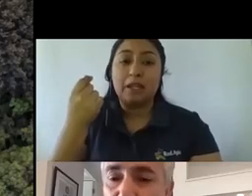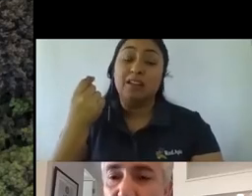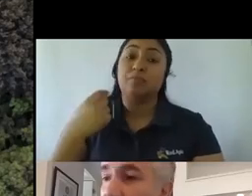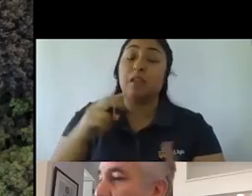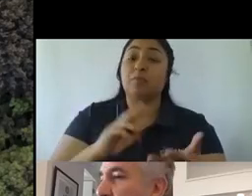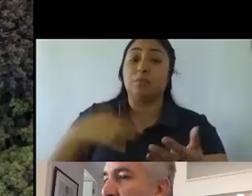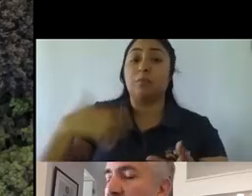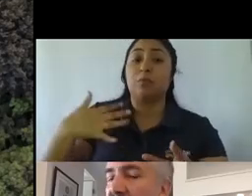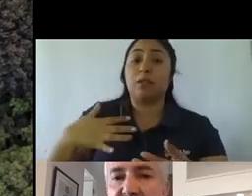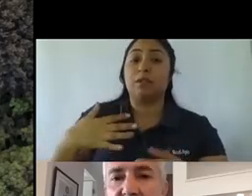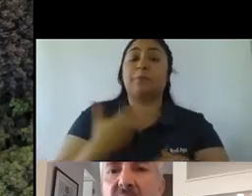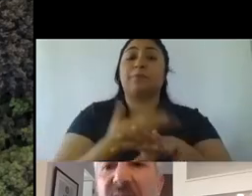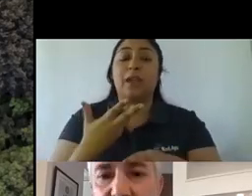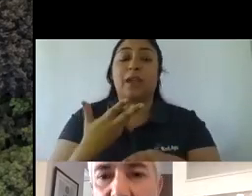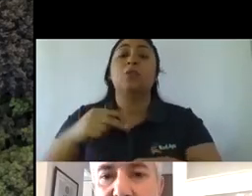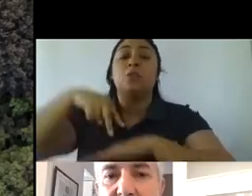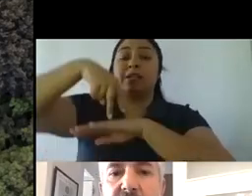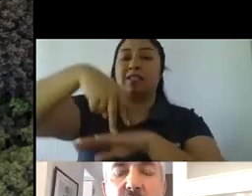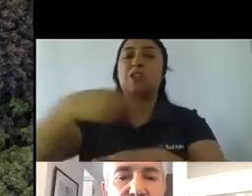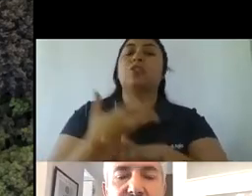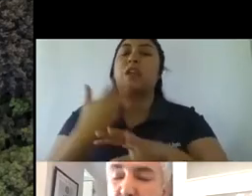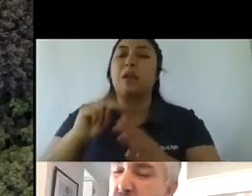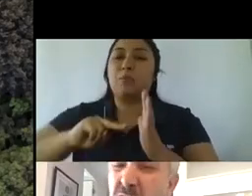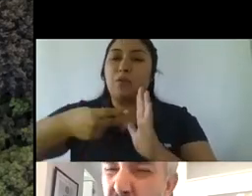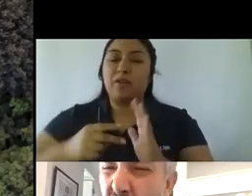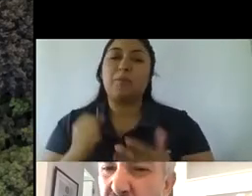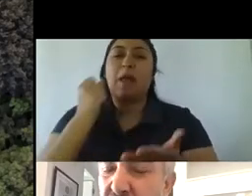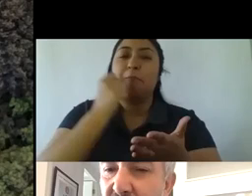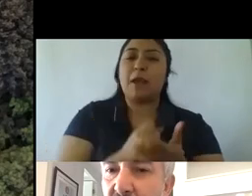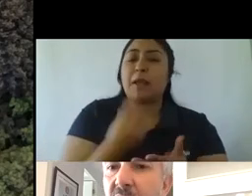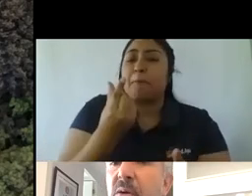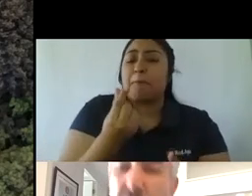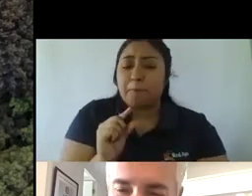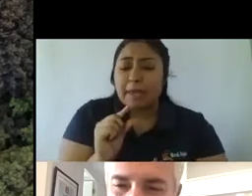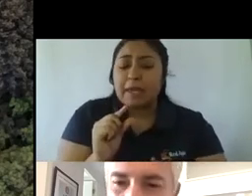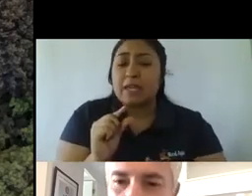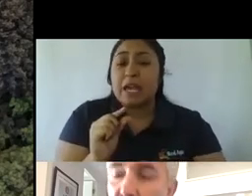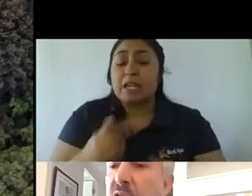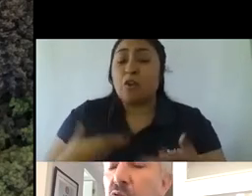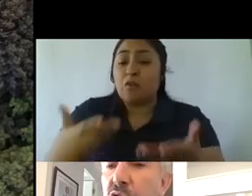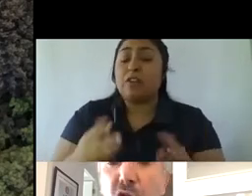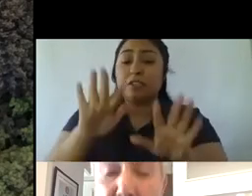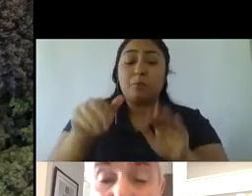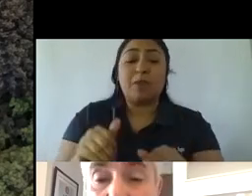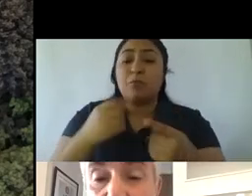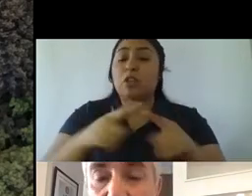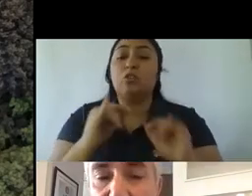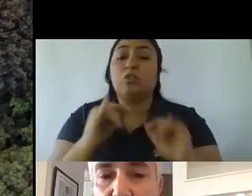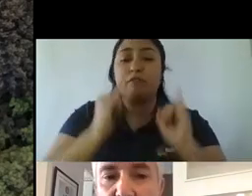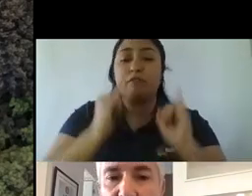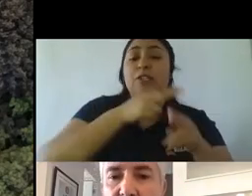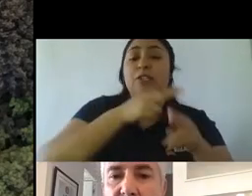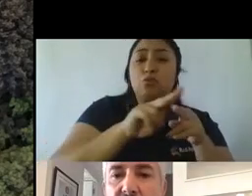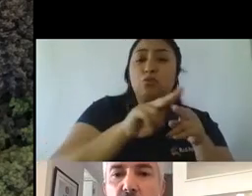disrupción y aparece una marca pequeña aparece alguien que ofrece lo mismo que nosotros ofrecíamos pero de otra manera con una solución normalmente asociada a